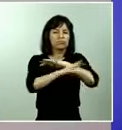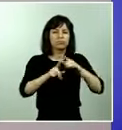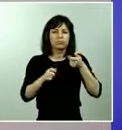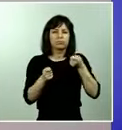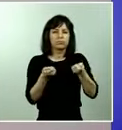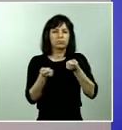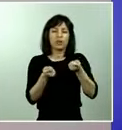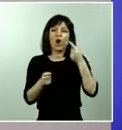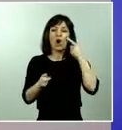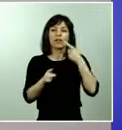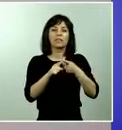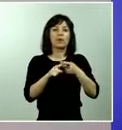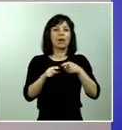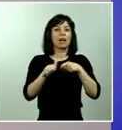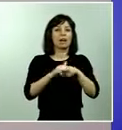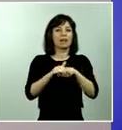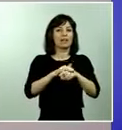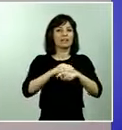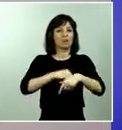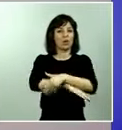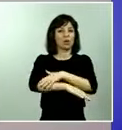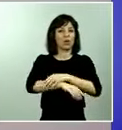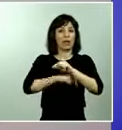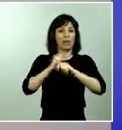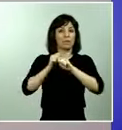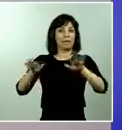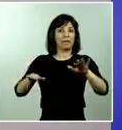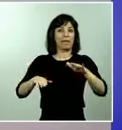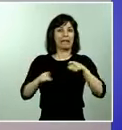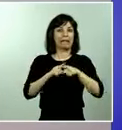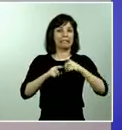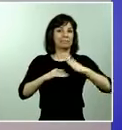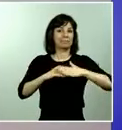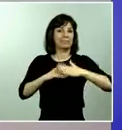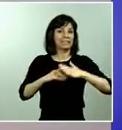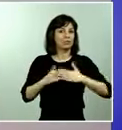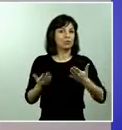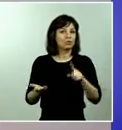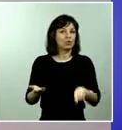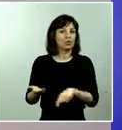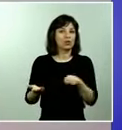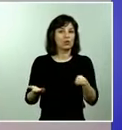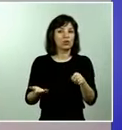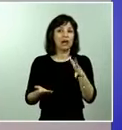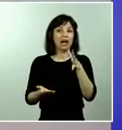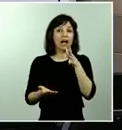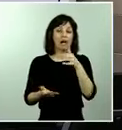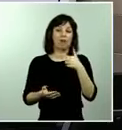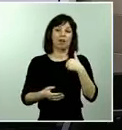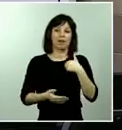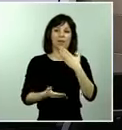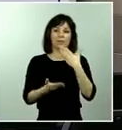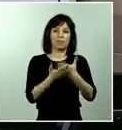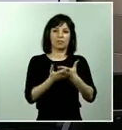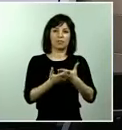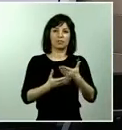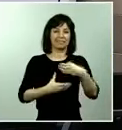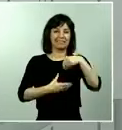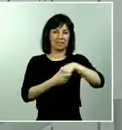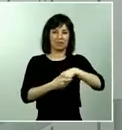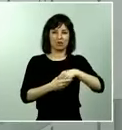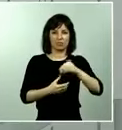del gobierno sobre la epidemia. Ahora el PP acaba de pedir comparecencia a la popular interior. Gracias. Muchas gracias, Nieves.